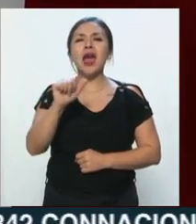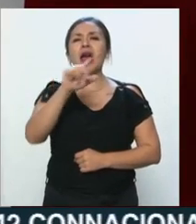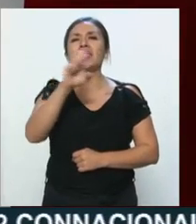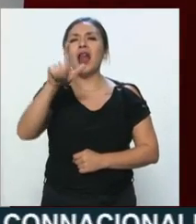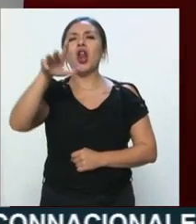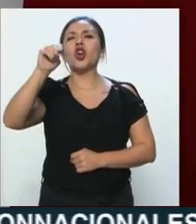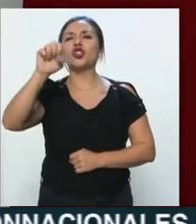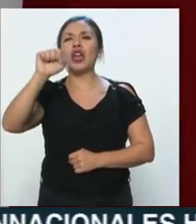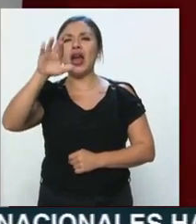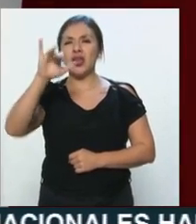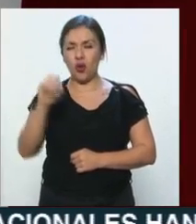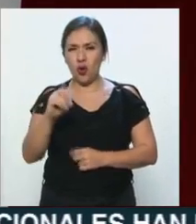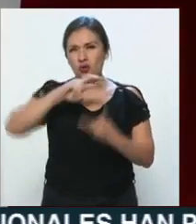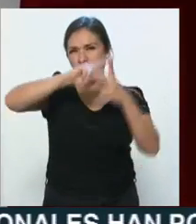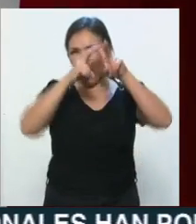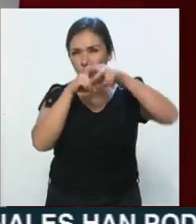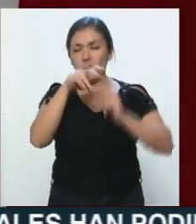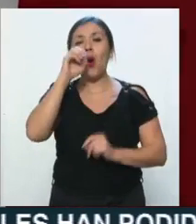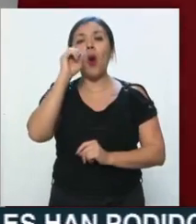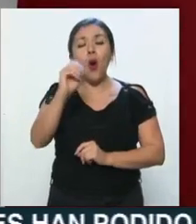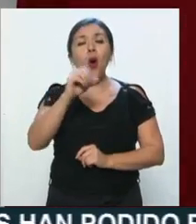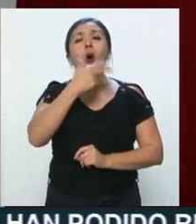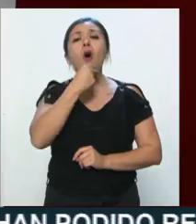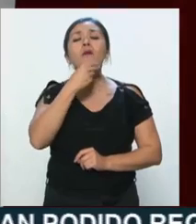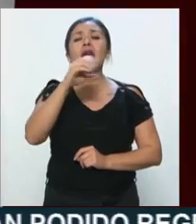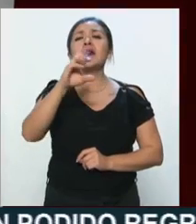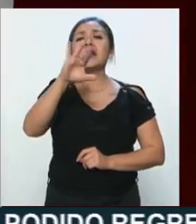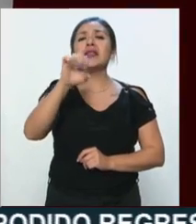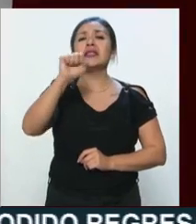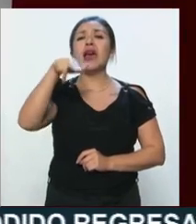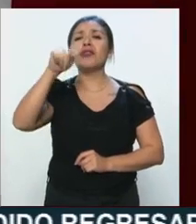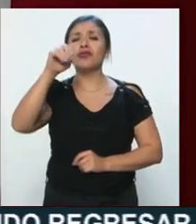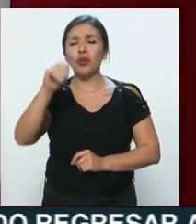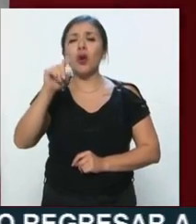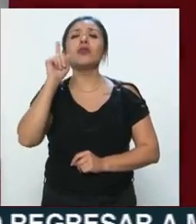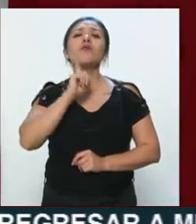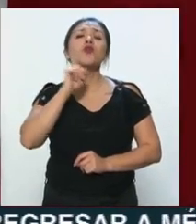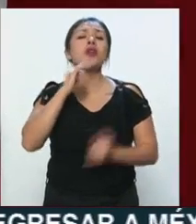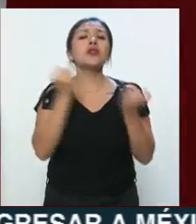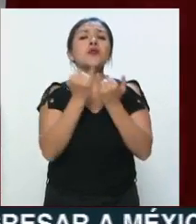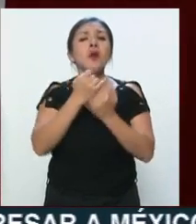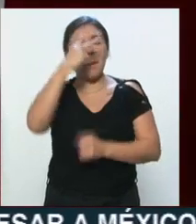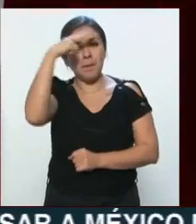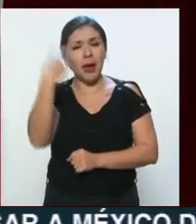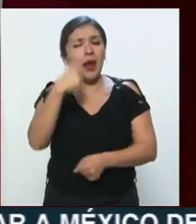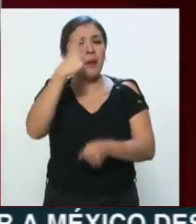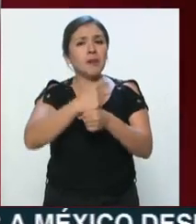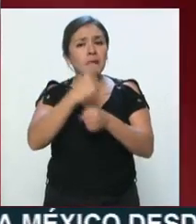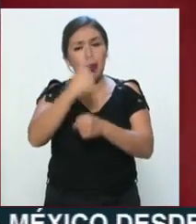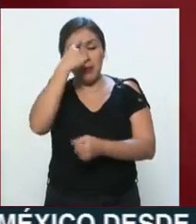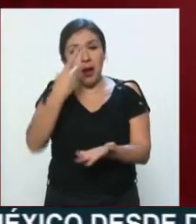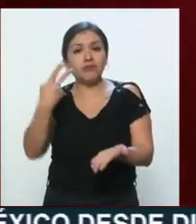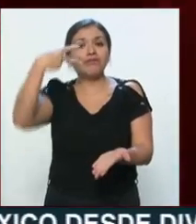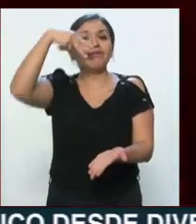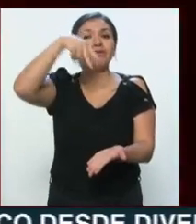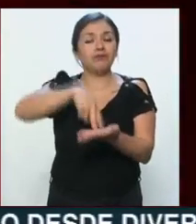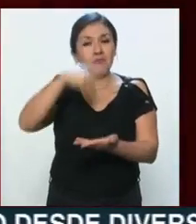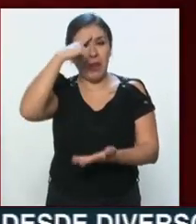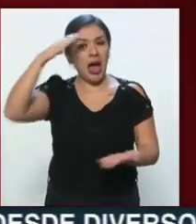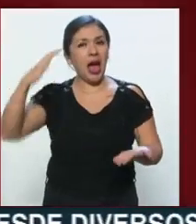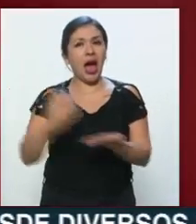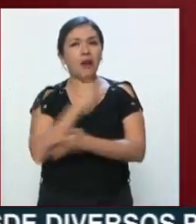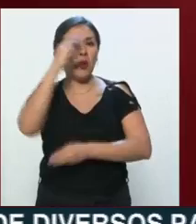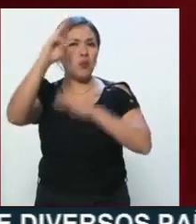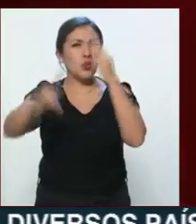en el taekwondo o en el triatlón a Crisanto Grajales y a la primer mexicana en subirse a un pódium en un campeonato